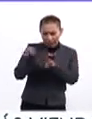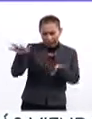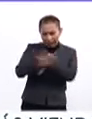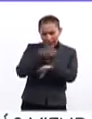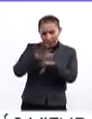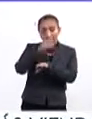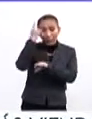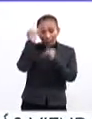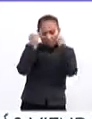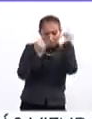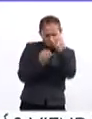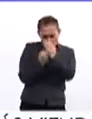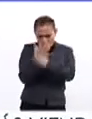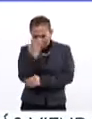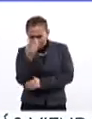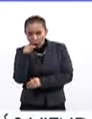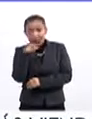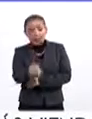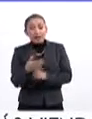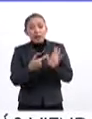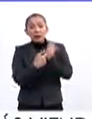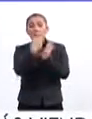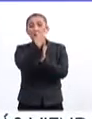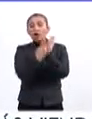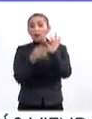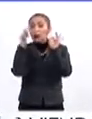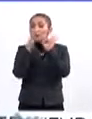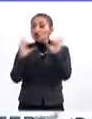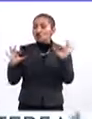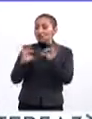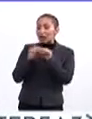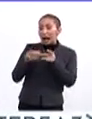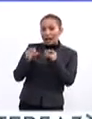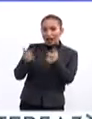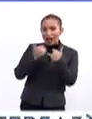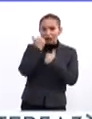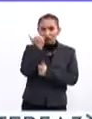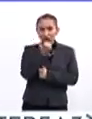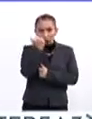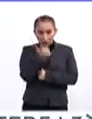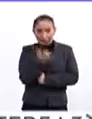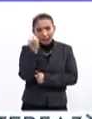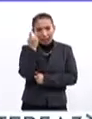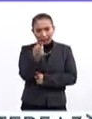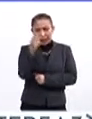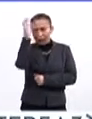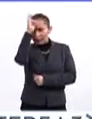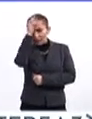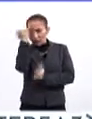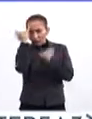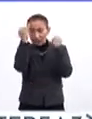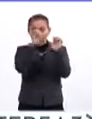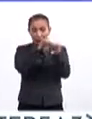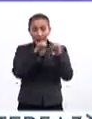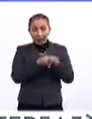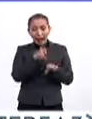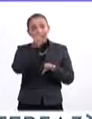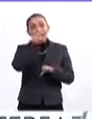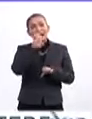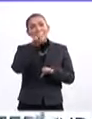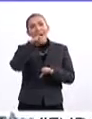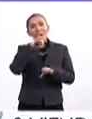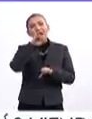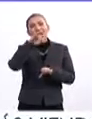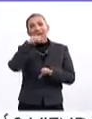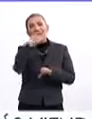reinventarse y ofrecer programas pertinentes con calidad a los estudiantes. Esta es la filosofía que el equipo de Reimagine